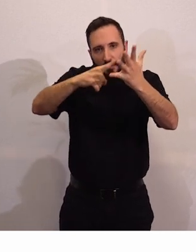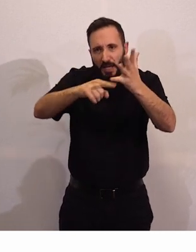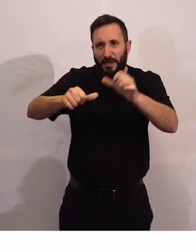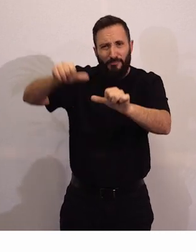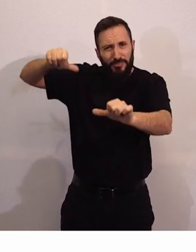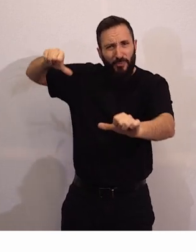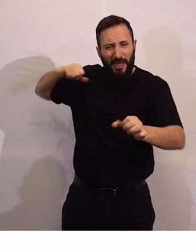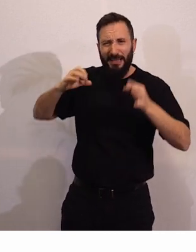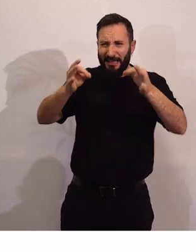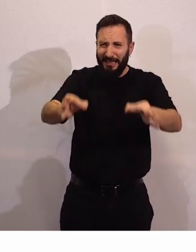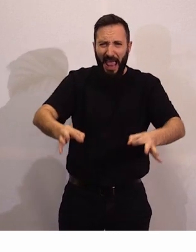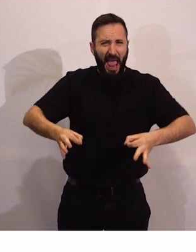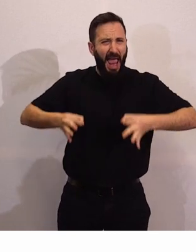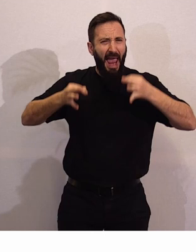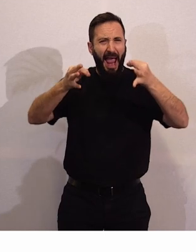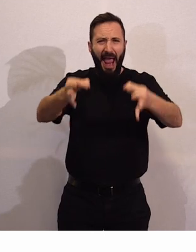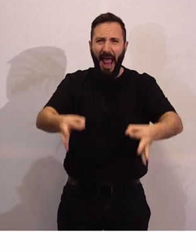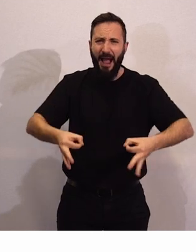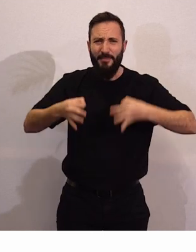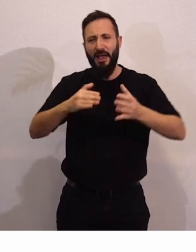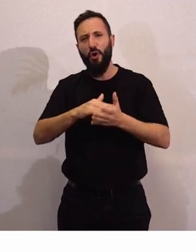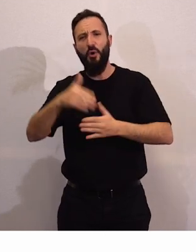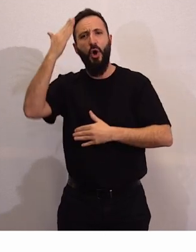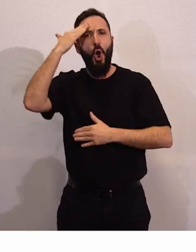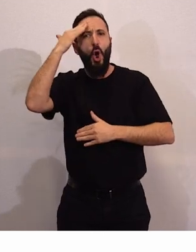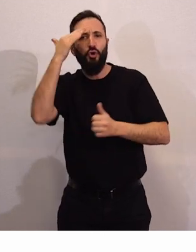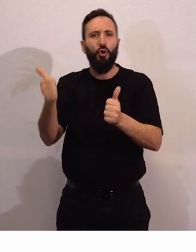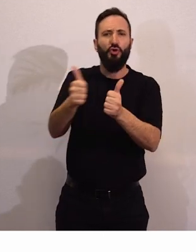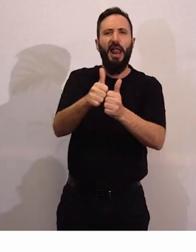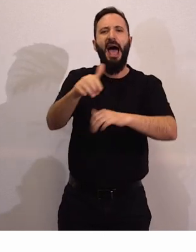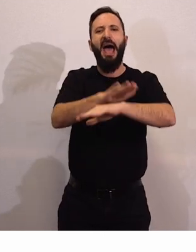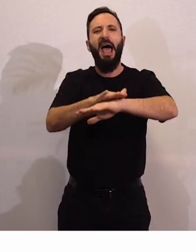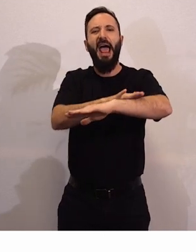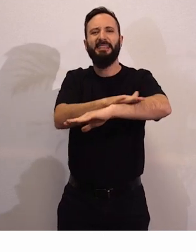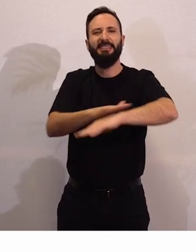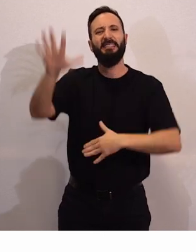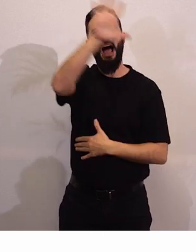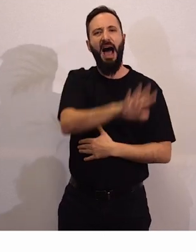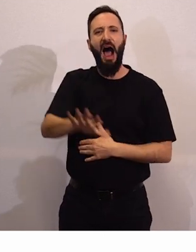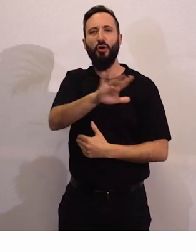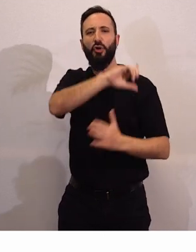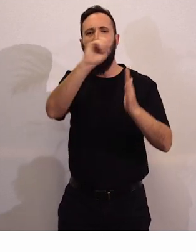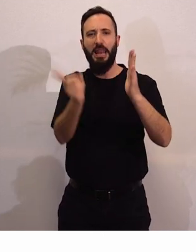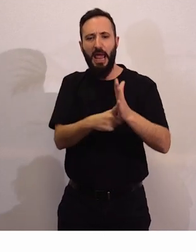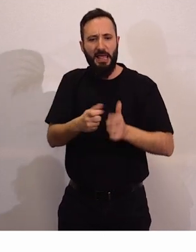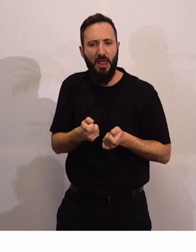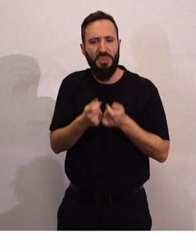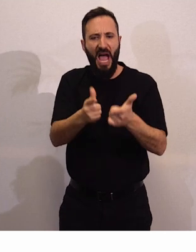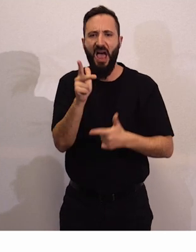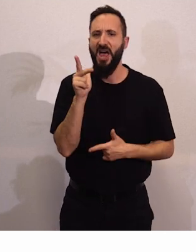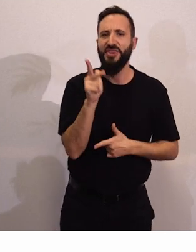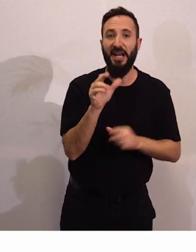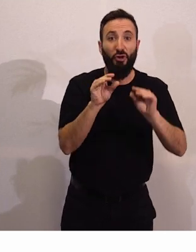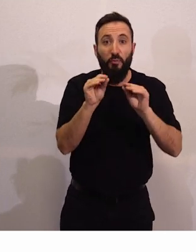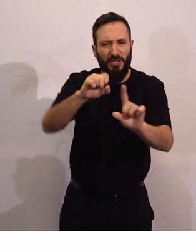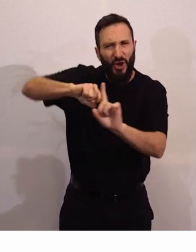han estado bajo la tutela del Estado, con leyes que oprimían vuestros derechos